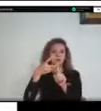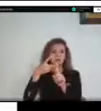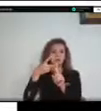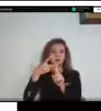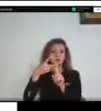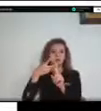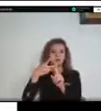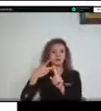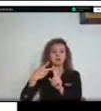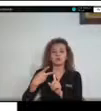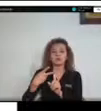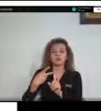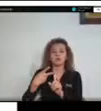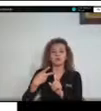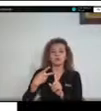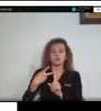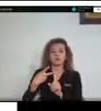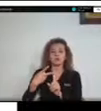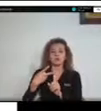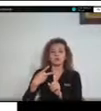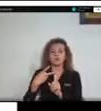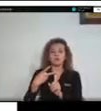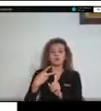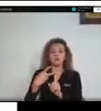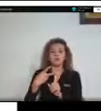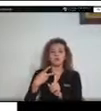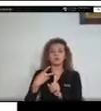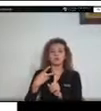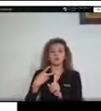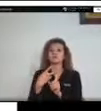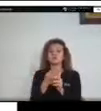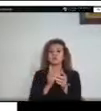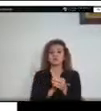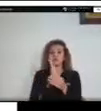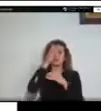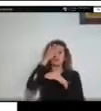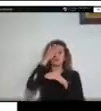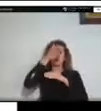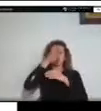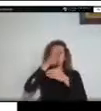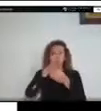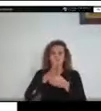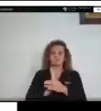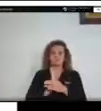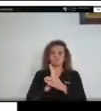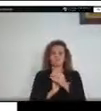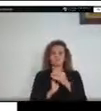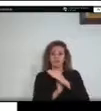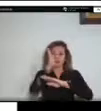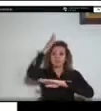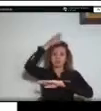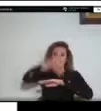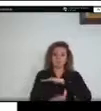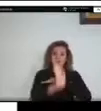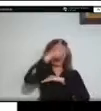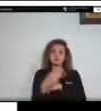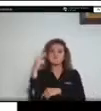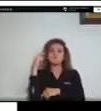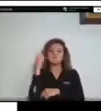Tenemos el Delfín Rosado o Tonina, que es el Delfín de Río más grande del mundo de los ocho que hay.